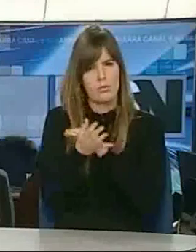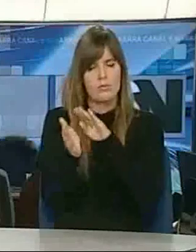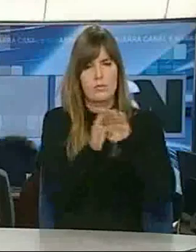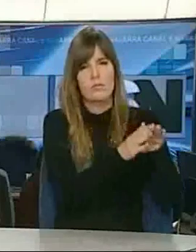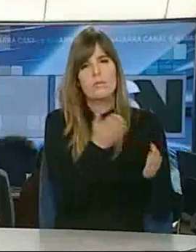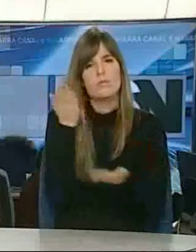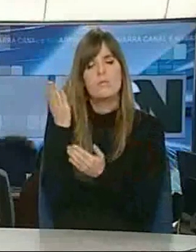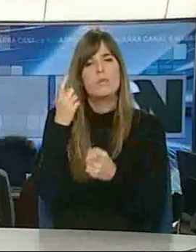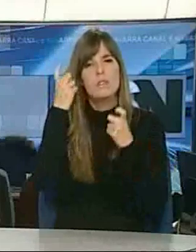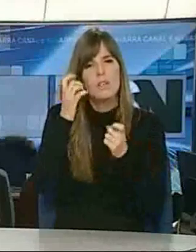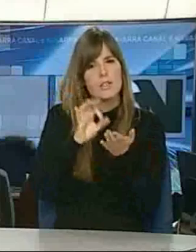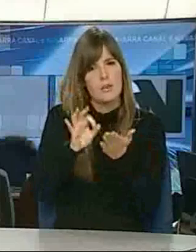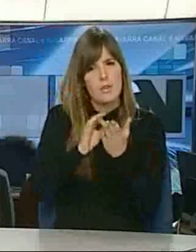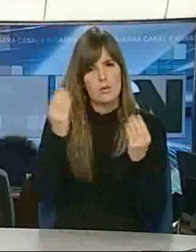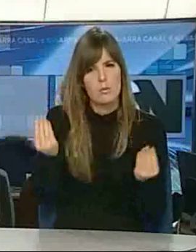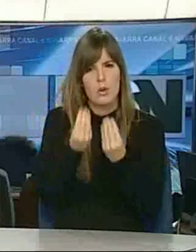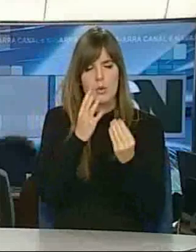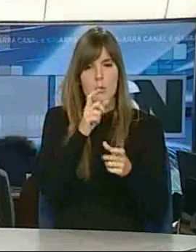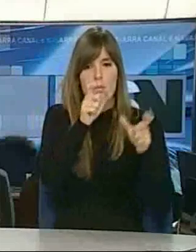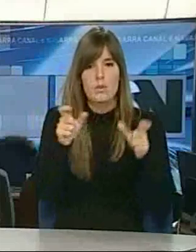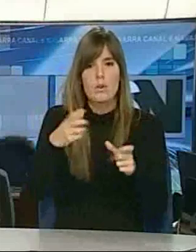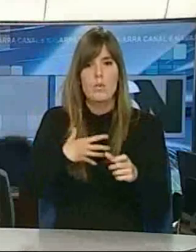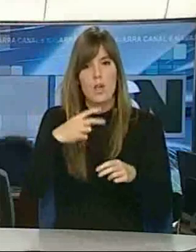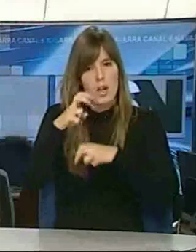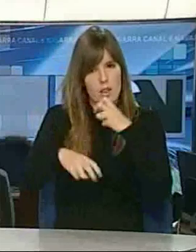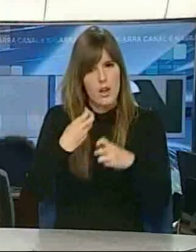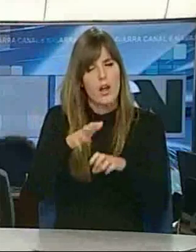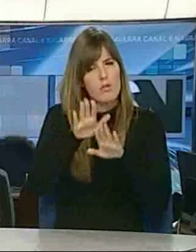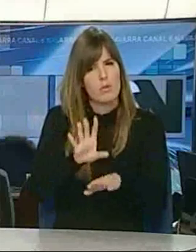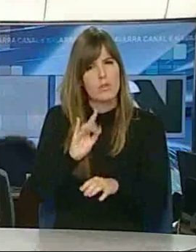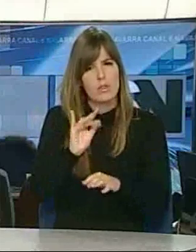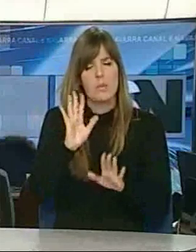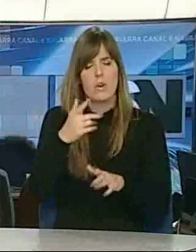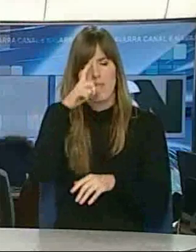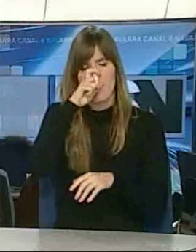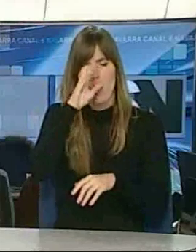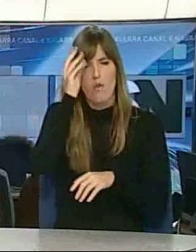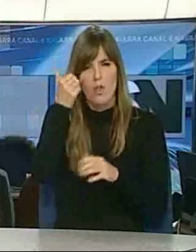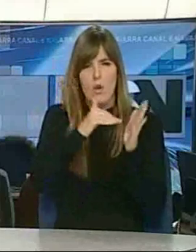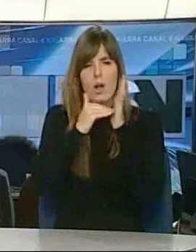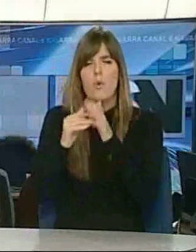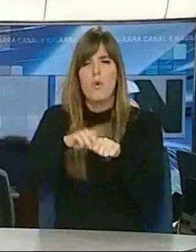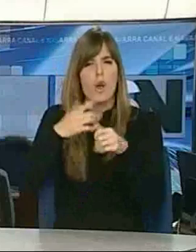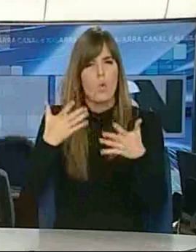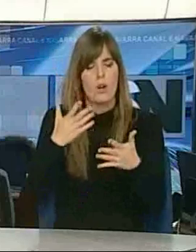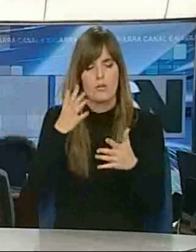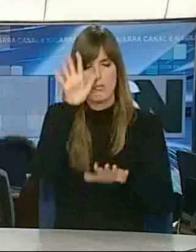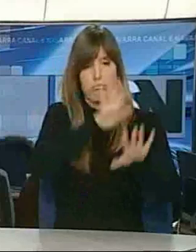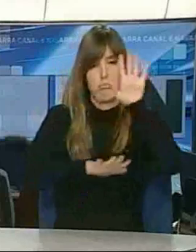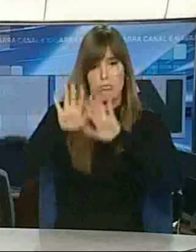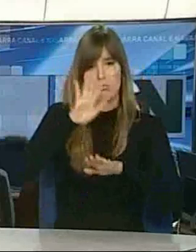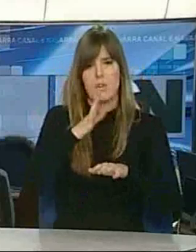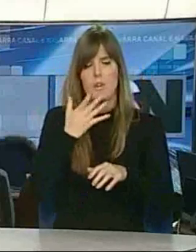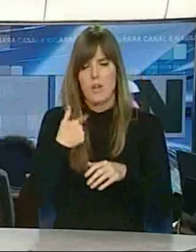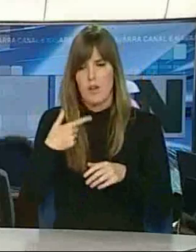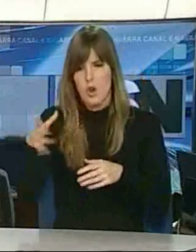impedir gente que esté a favor del reciclaje, pero héroes y heroínas no es fácil, que se acuerde qué día llega, a qué hora, entonces cojo